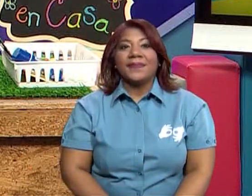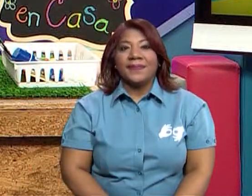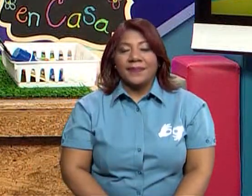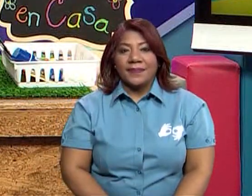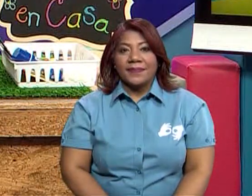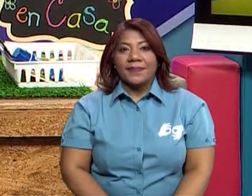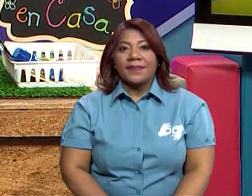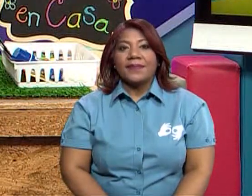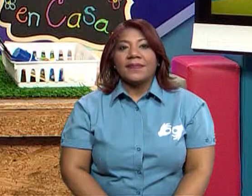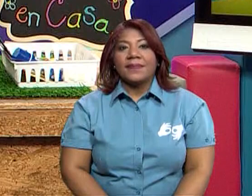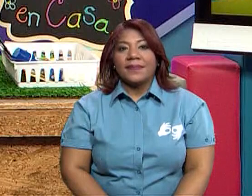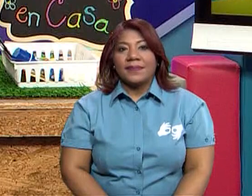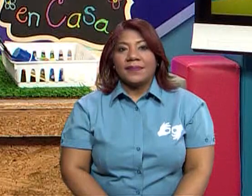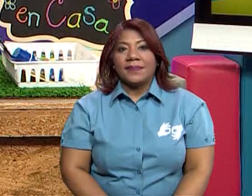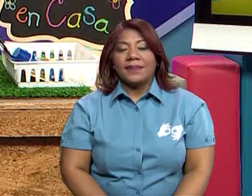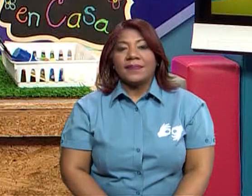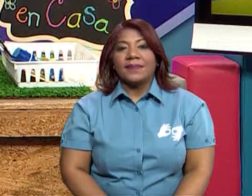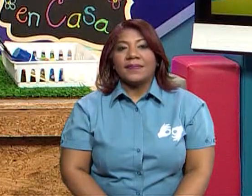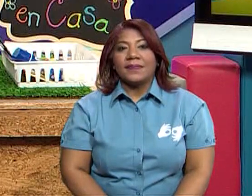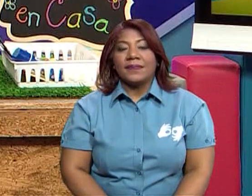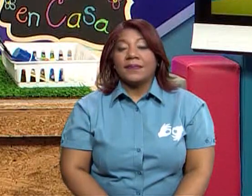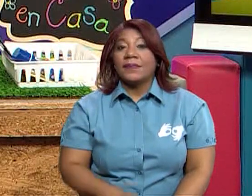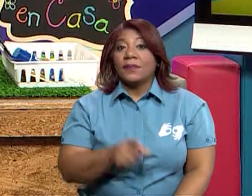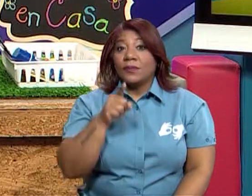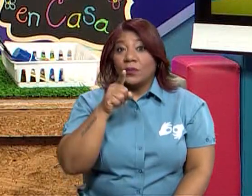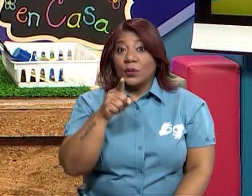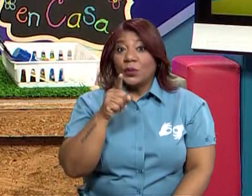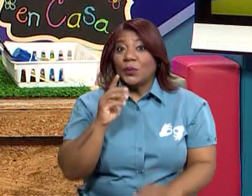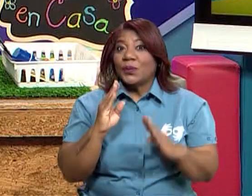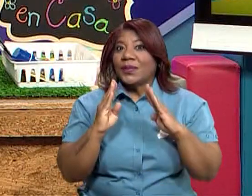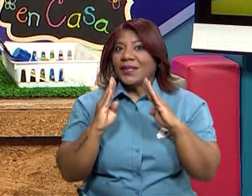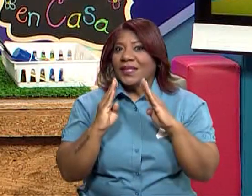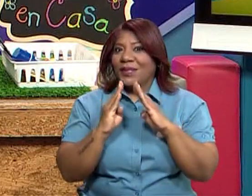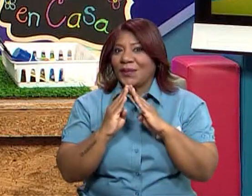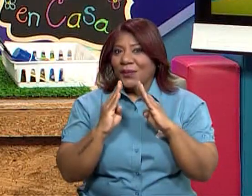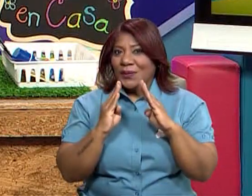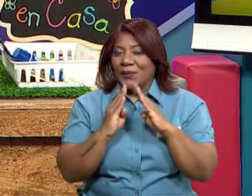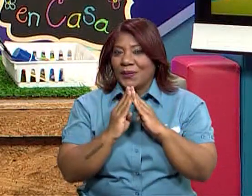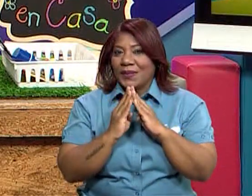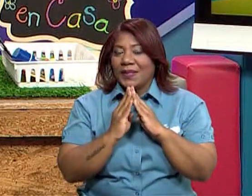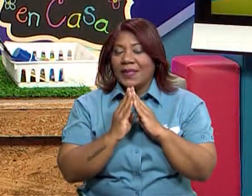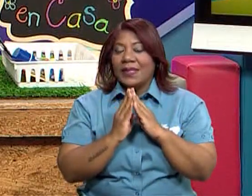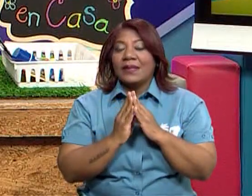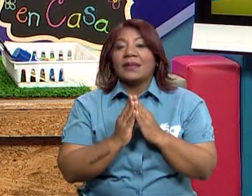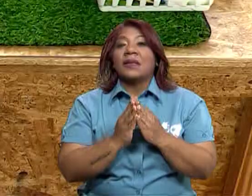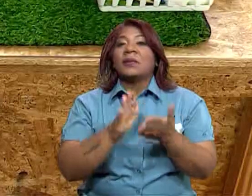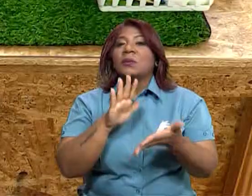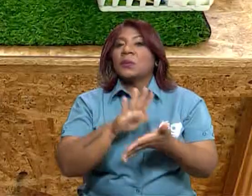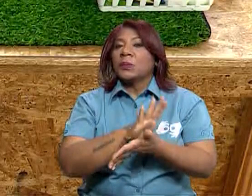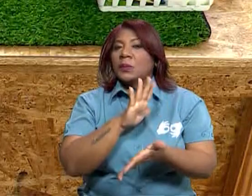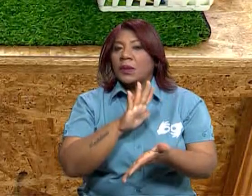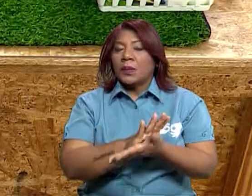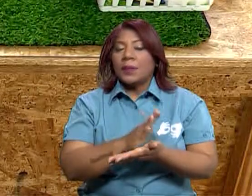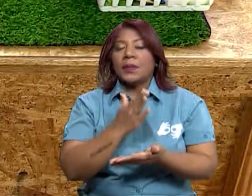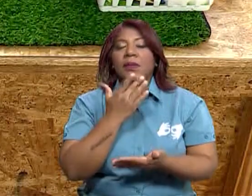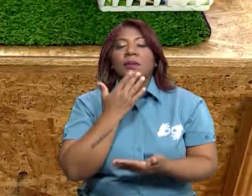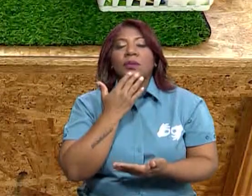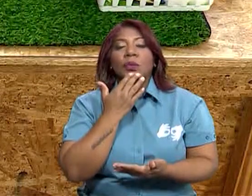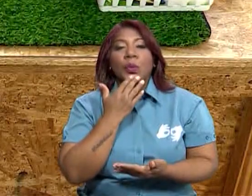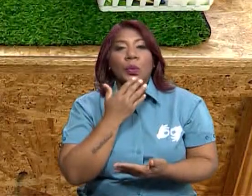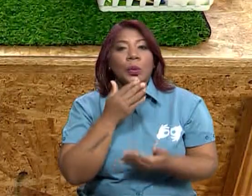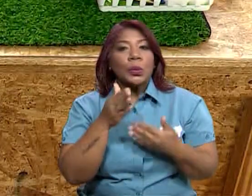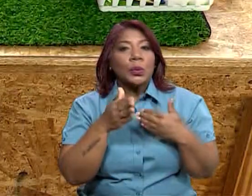Para eso, vas a tomar, puede ser tu hoja, tu hoja ampliada, tu papel de